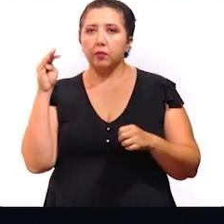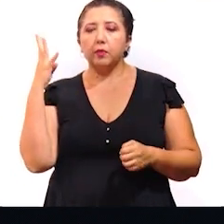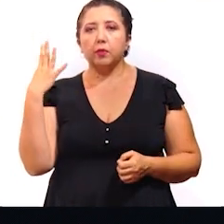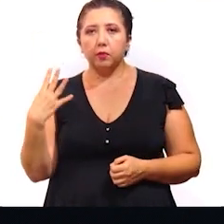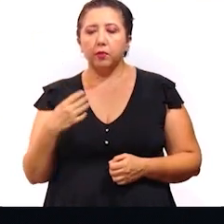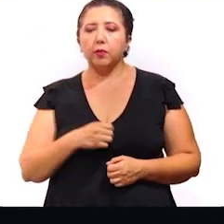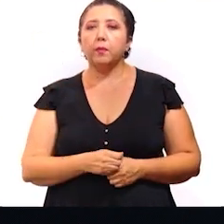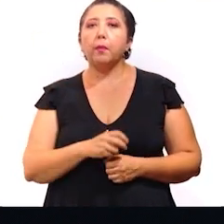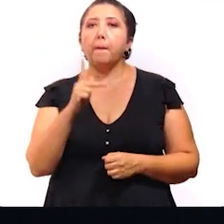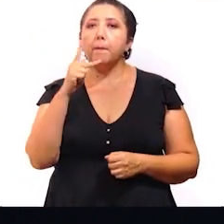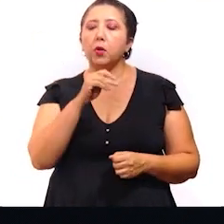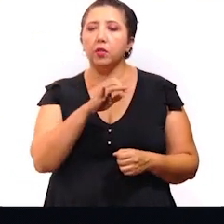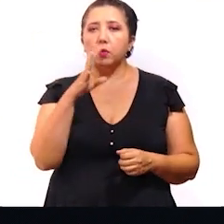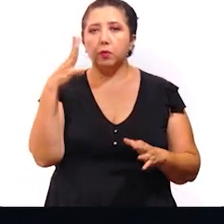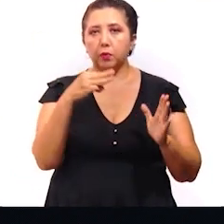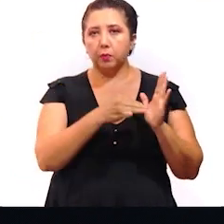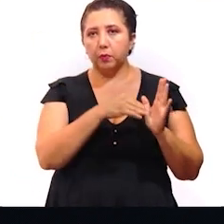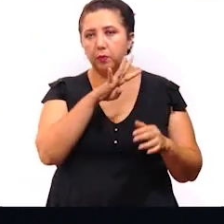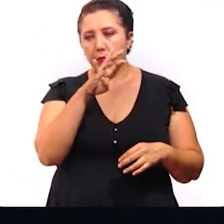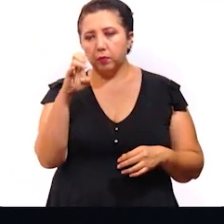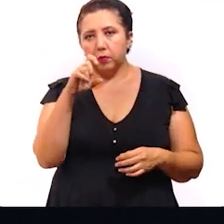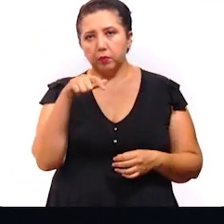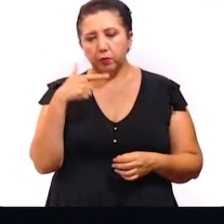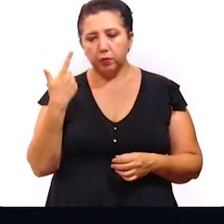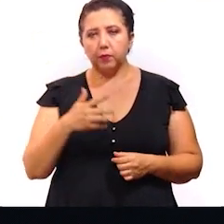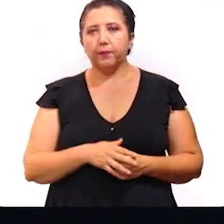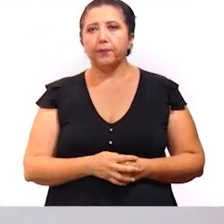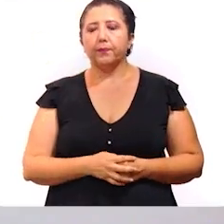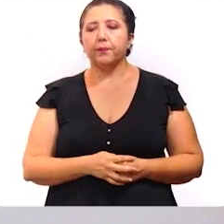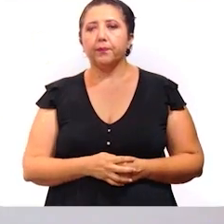y en la zona poniente 4 mil 412.